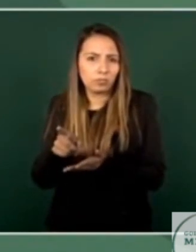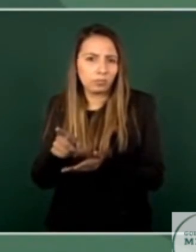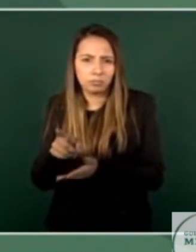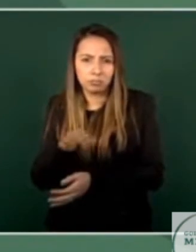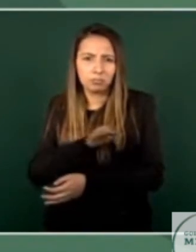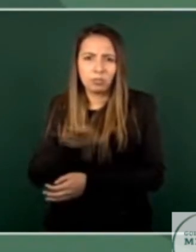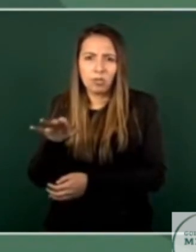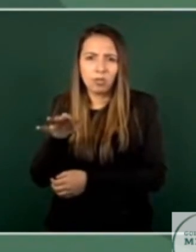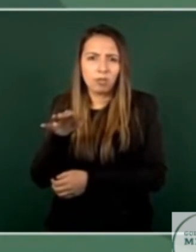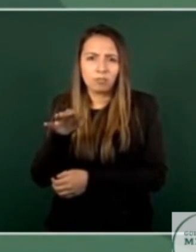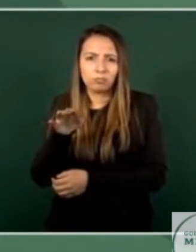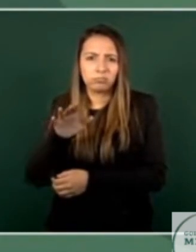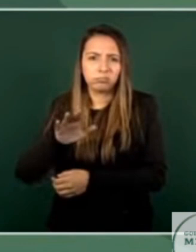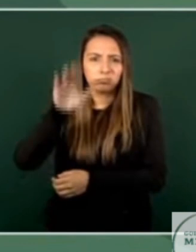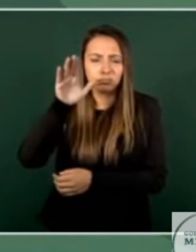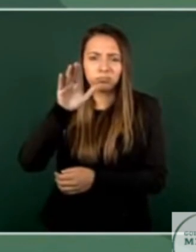nadie